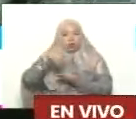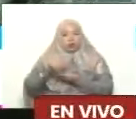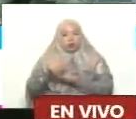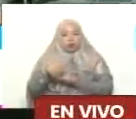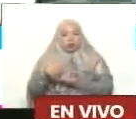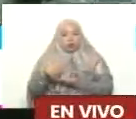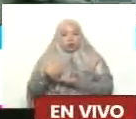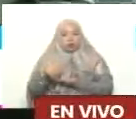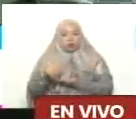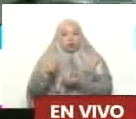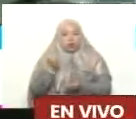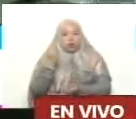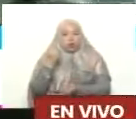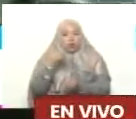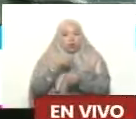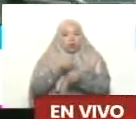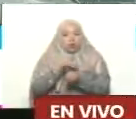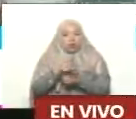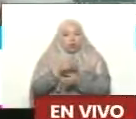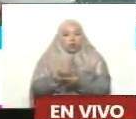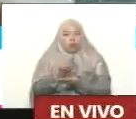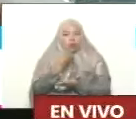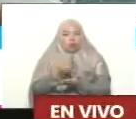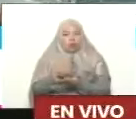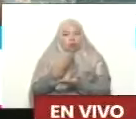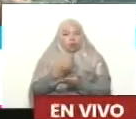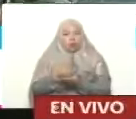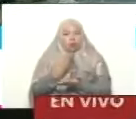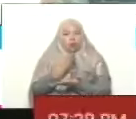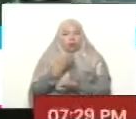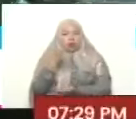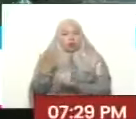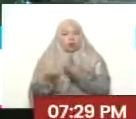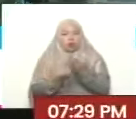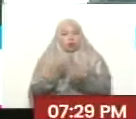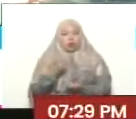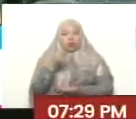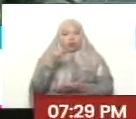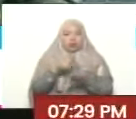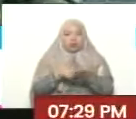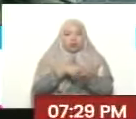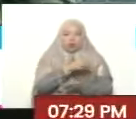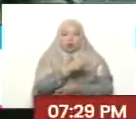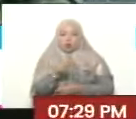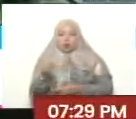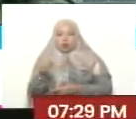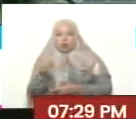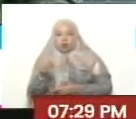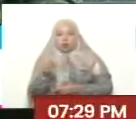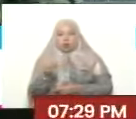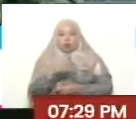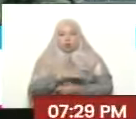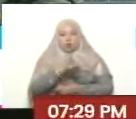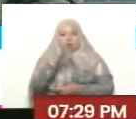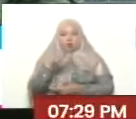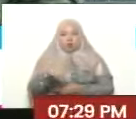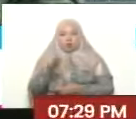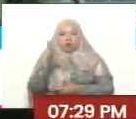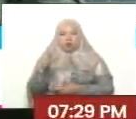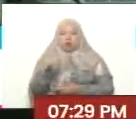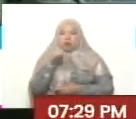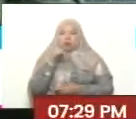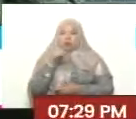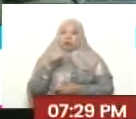en Monagas, que quemaron cientos de hectáreas del bosque de Uberito. Aquí en